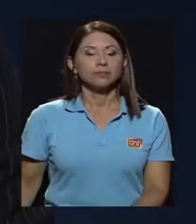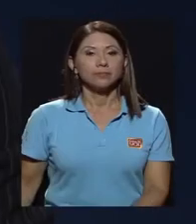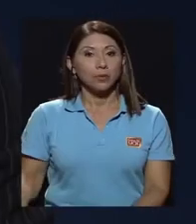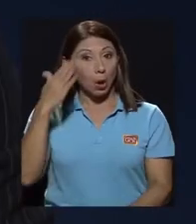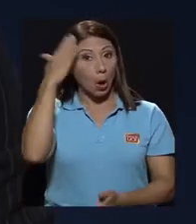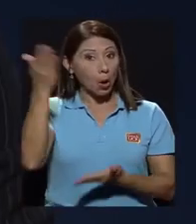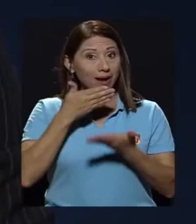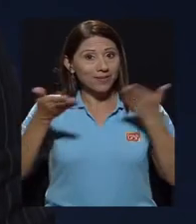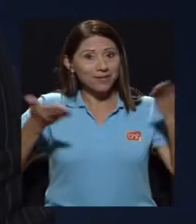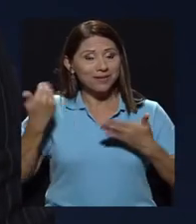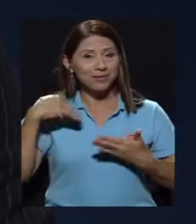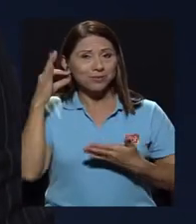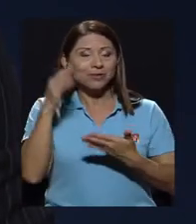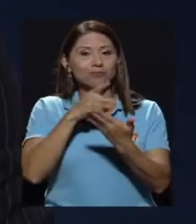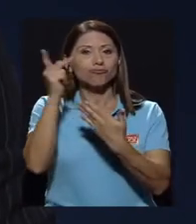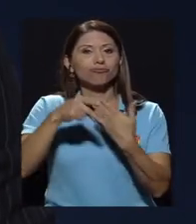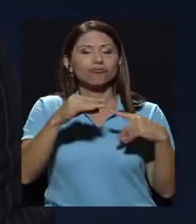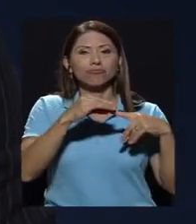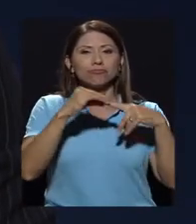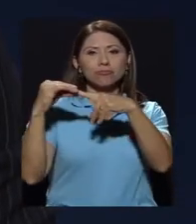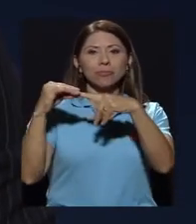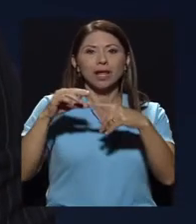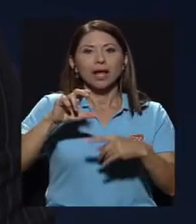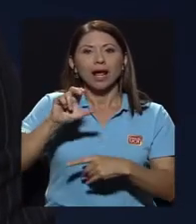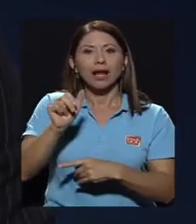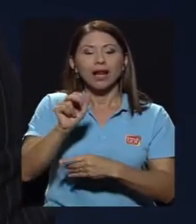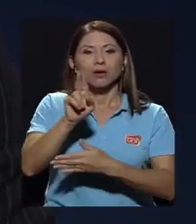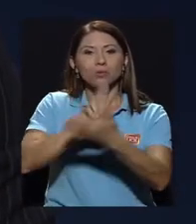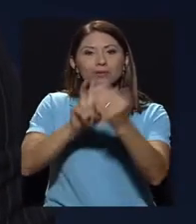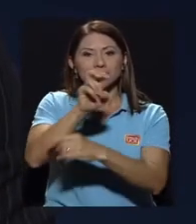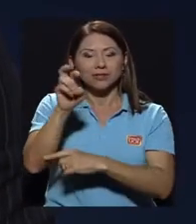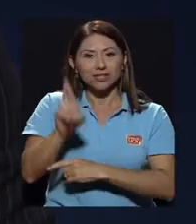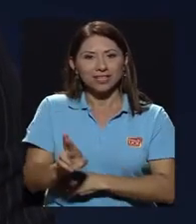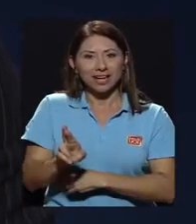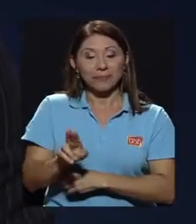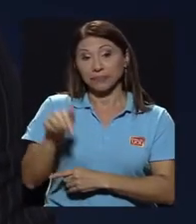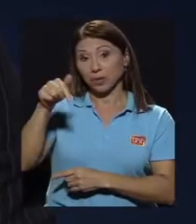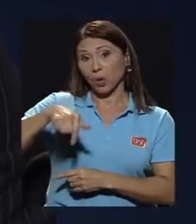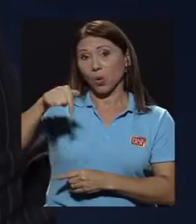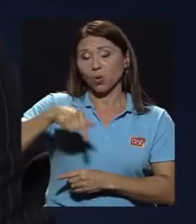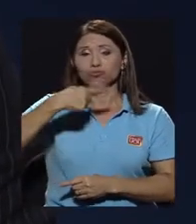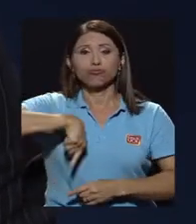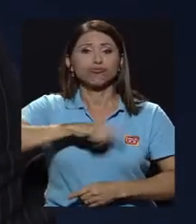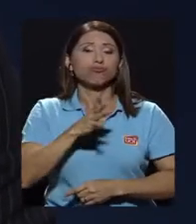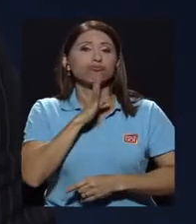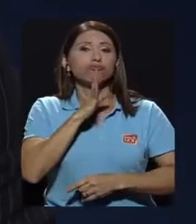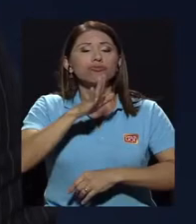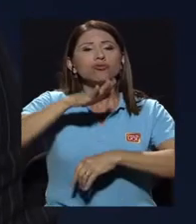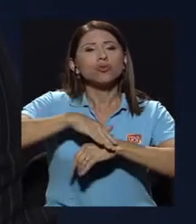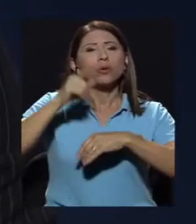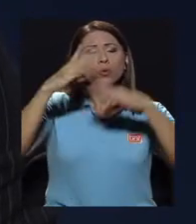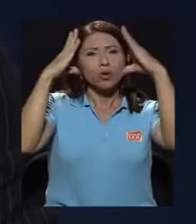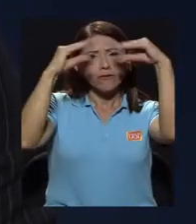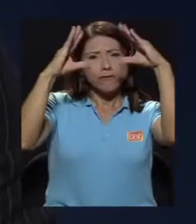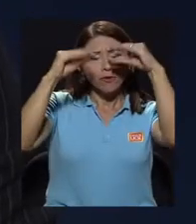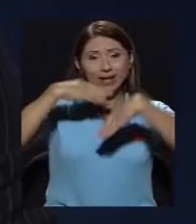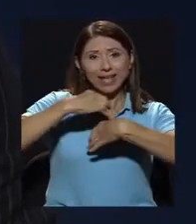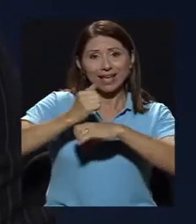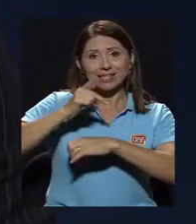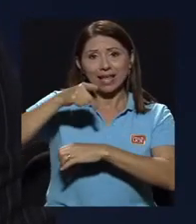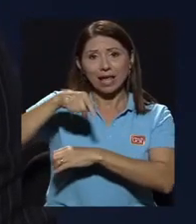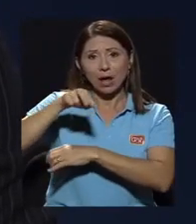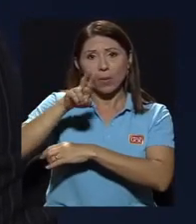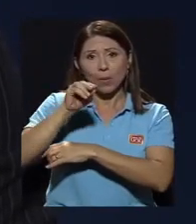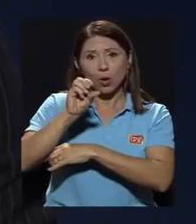Hola, bienvenidos y bienvenidas a un programa especial de Canal Universidad de Costa Rica. El día de hoy vamos a conversar sobre un informe que realiza el